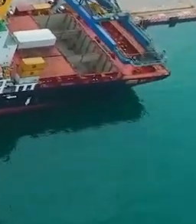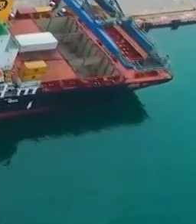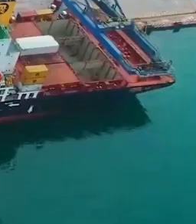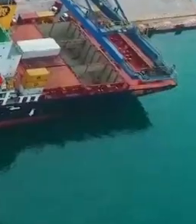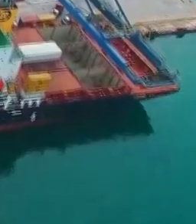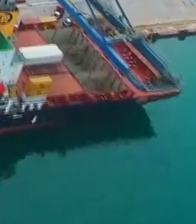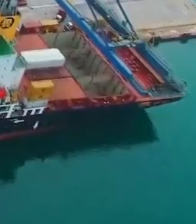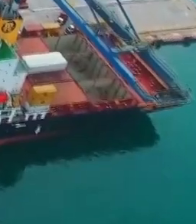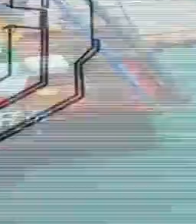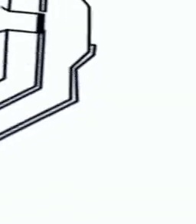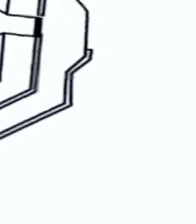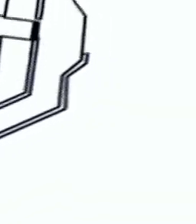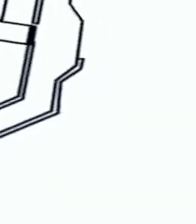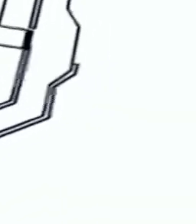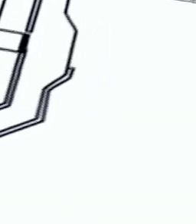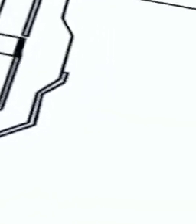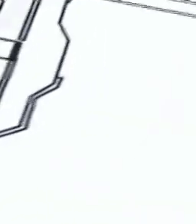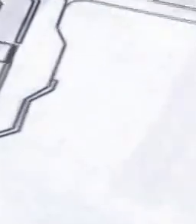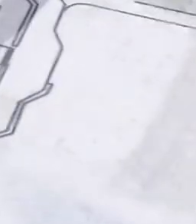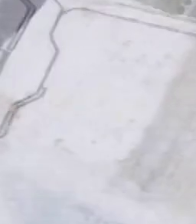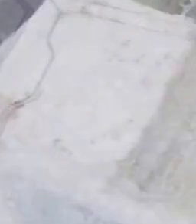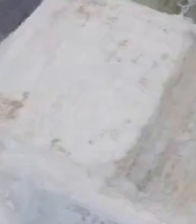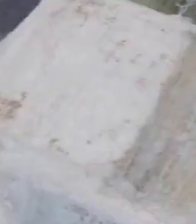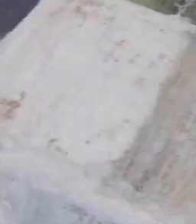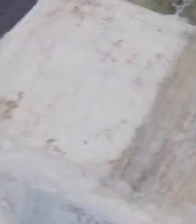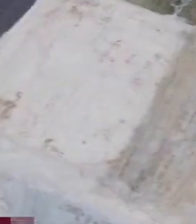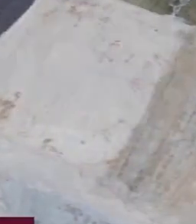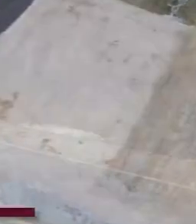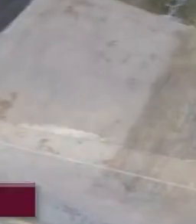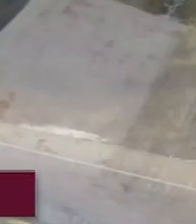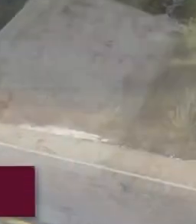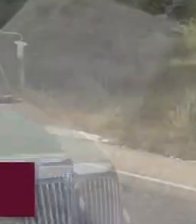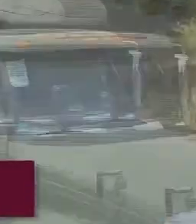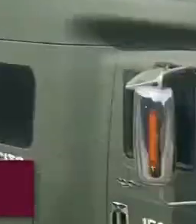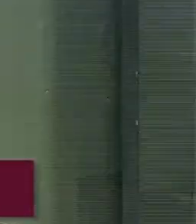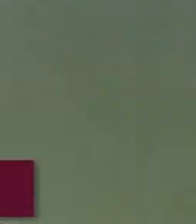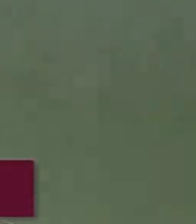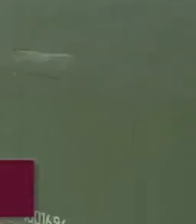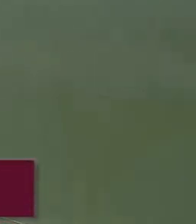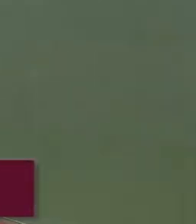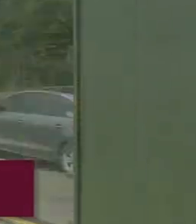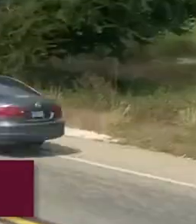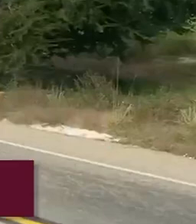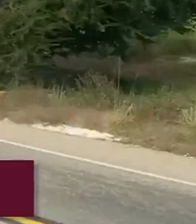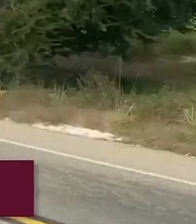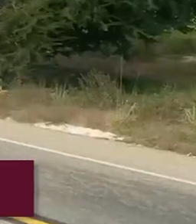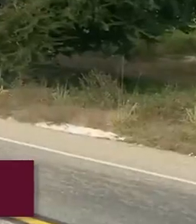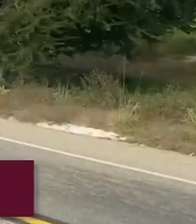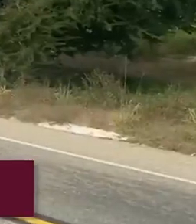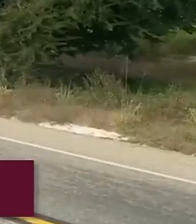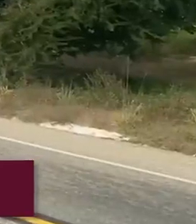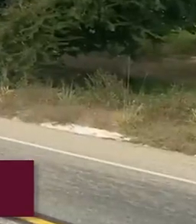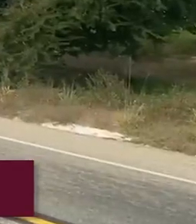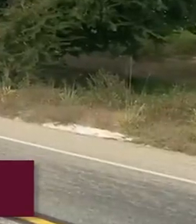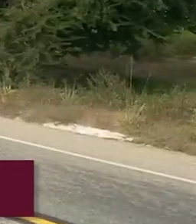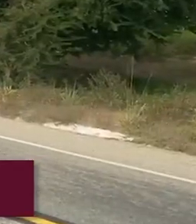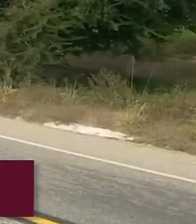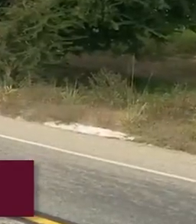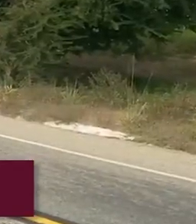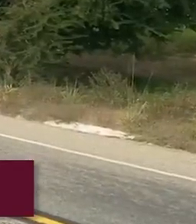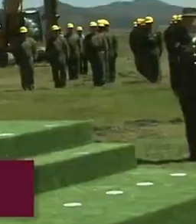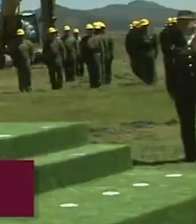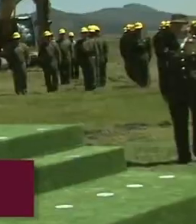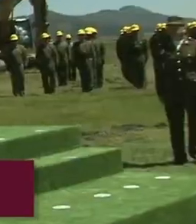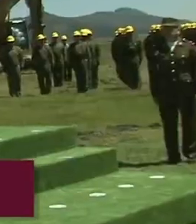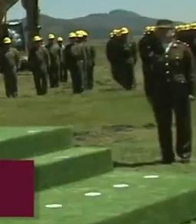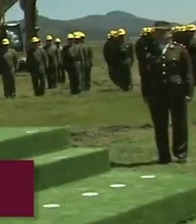regional y global. Bajo estos dos conceptos, durante el 2017 y 2018, inició el traslado de la